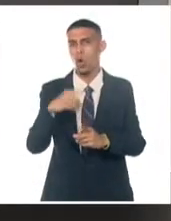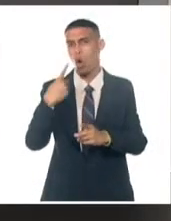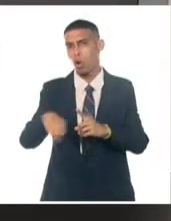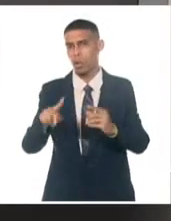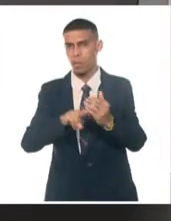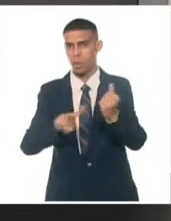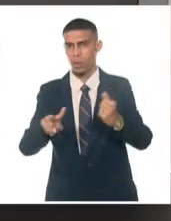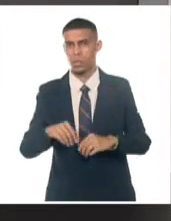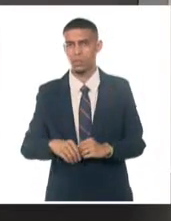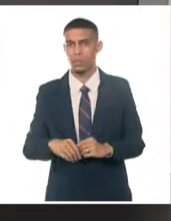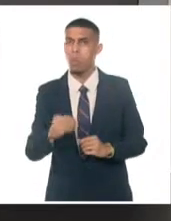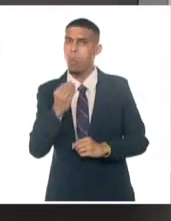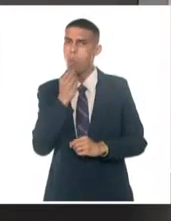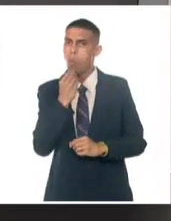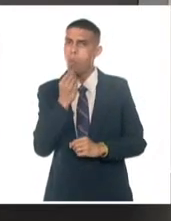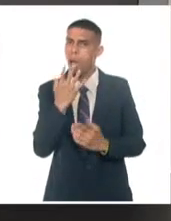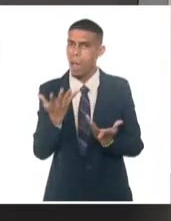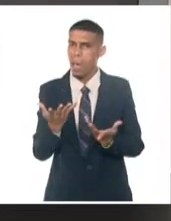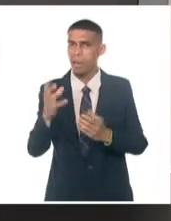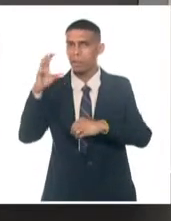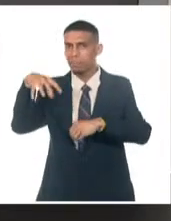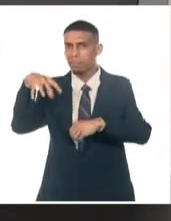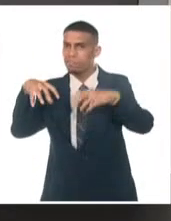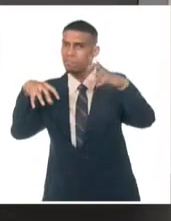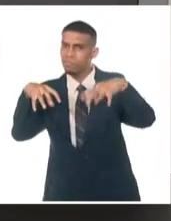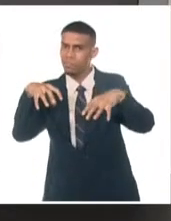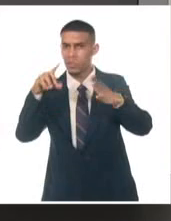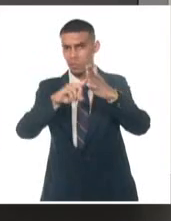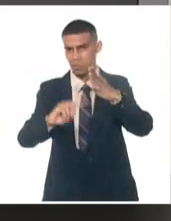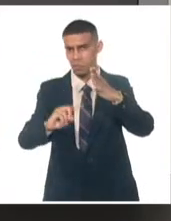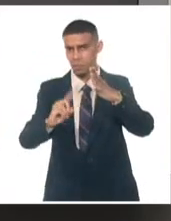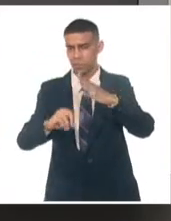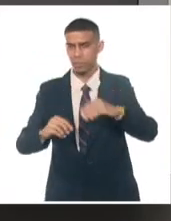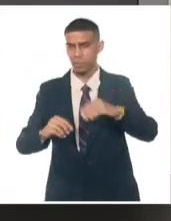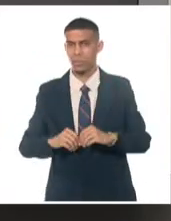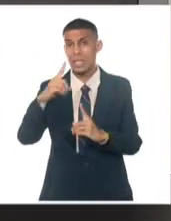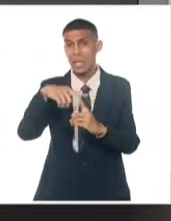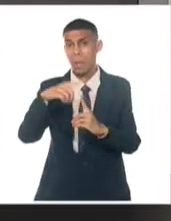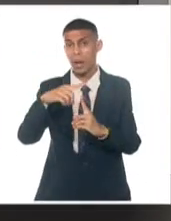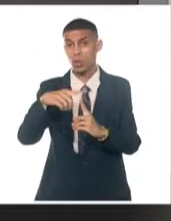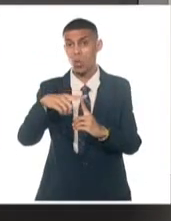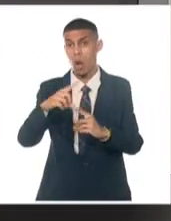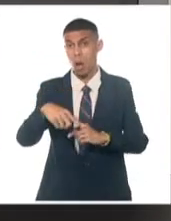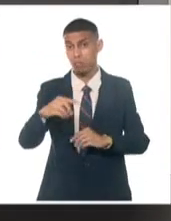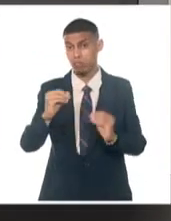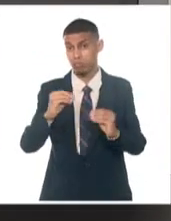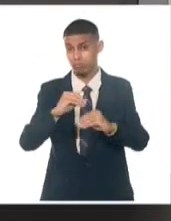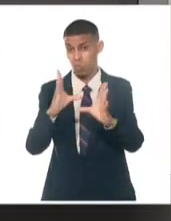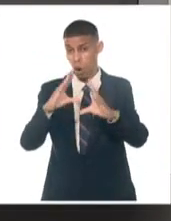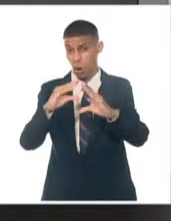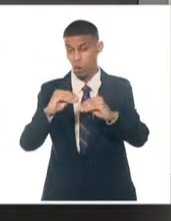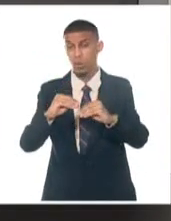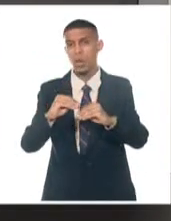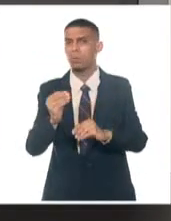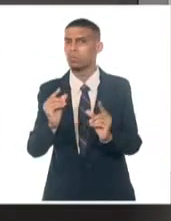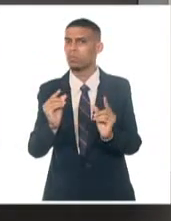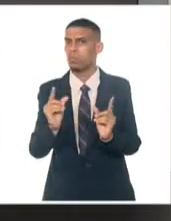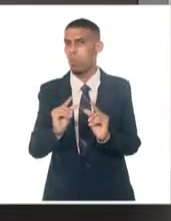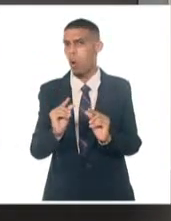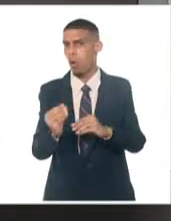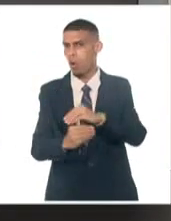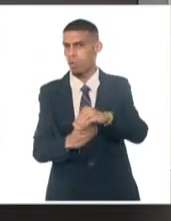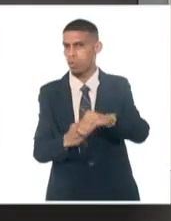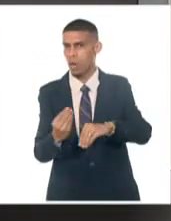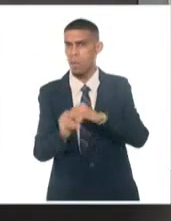con la ocurrencia de algunos chubascos, lluvias y tormentas eléctricas. Las temperaturas mínimas en la próxima madrugada con poca variación, valores entre